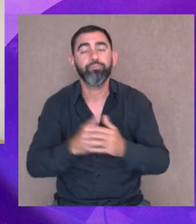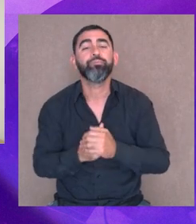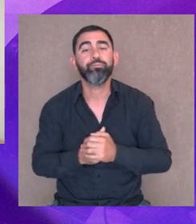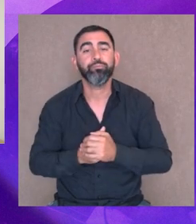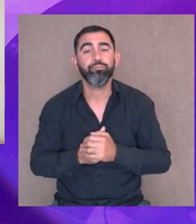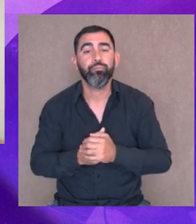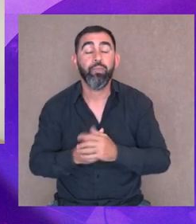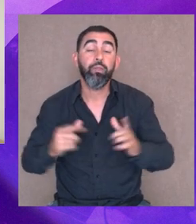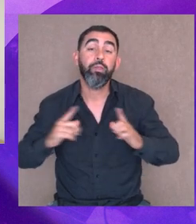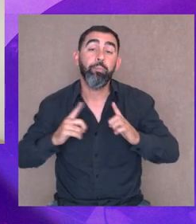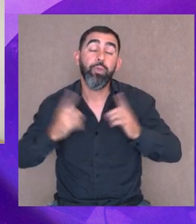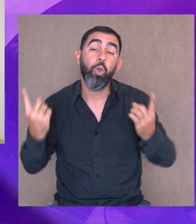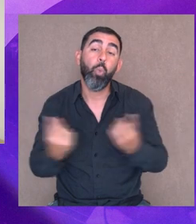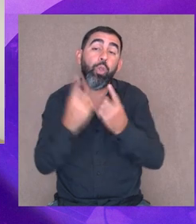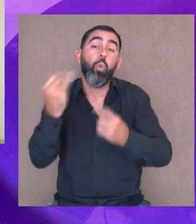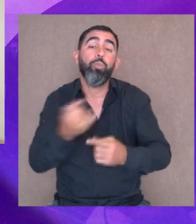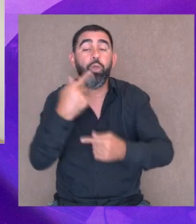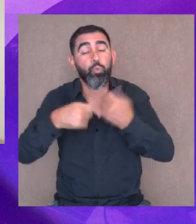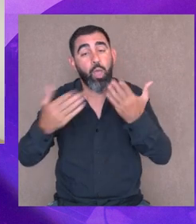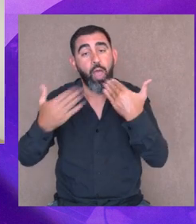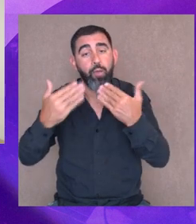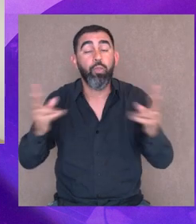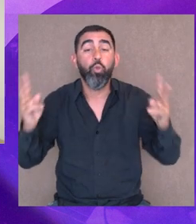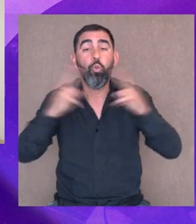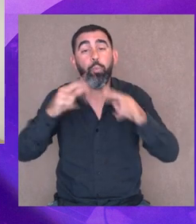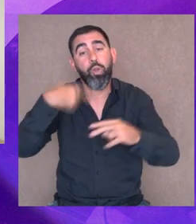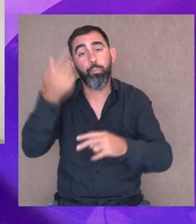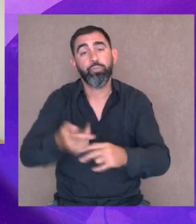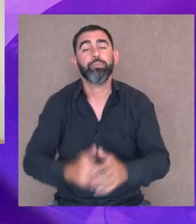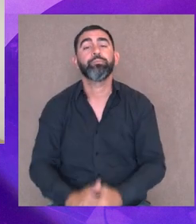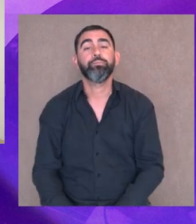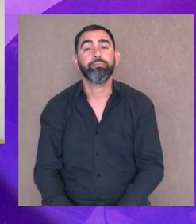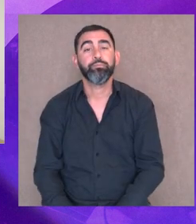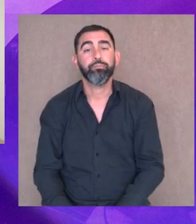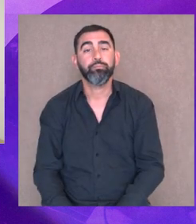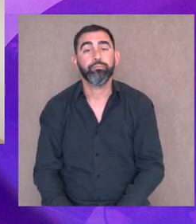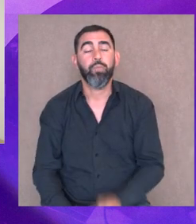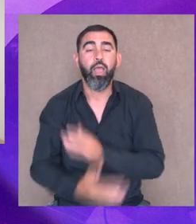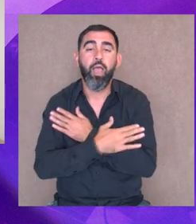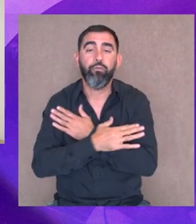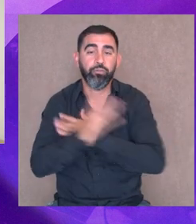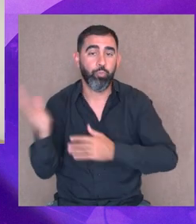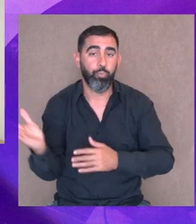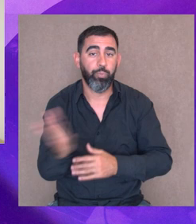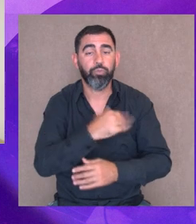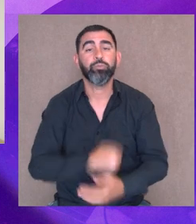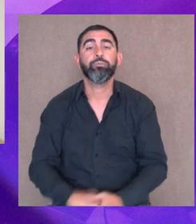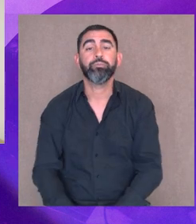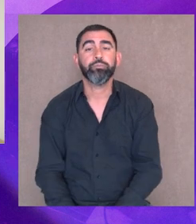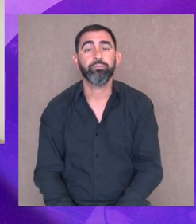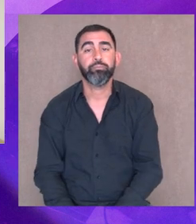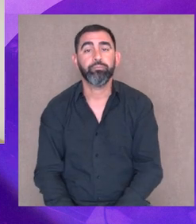espero cruzarlas y encontrarnos y poder seguir conversando. Hasta la próxima. Igualmente, un abrazo a las mujeres.